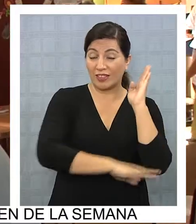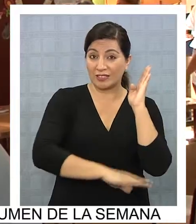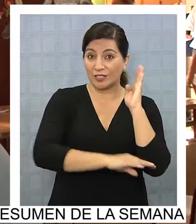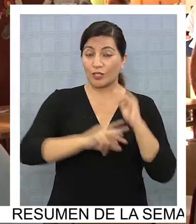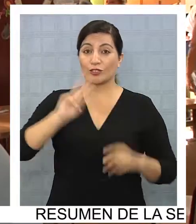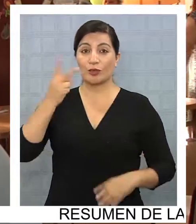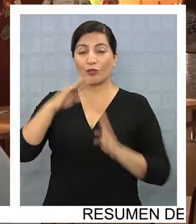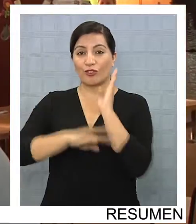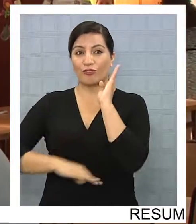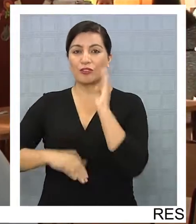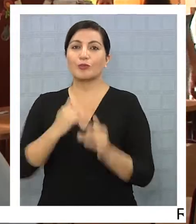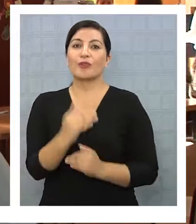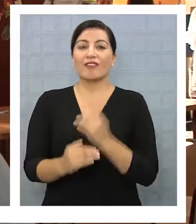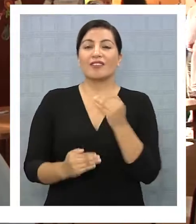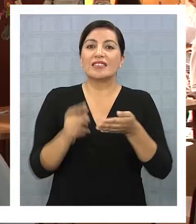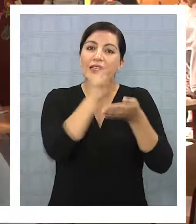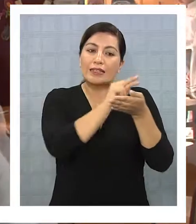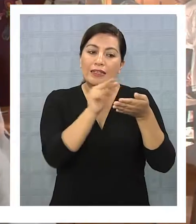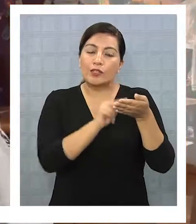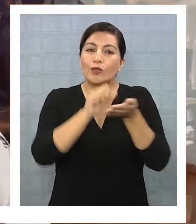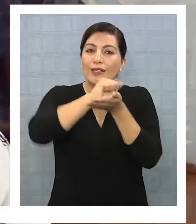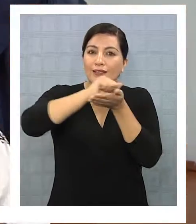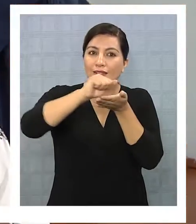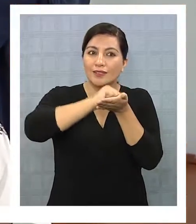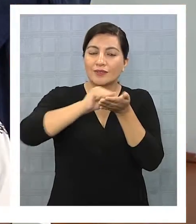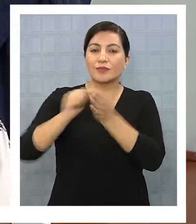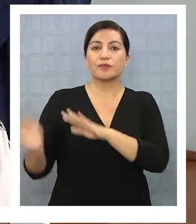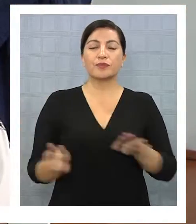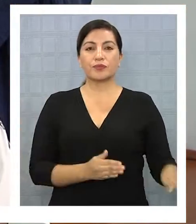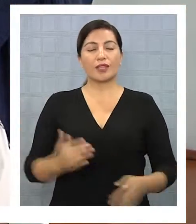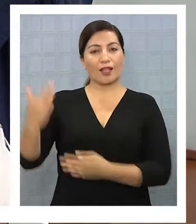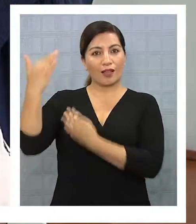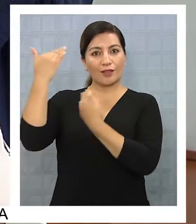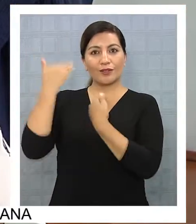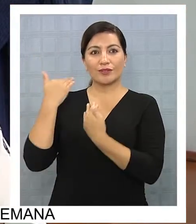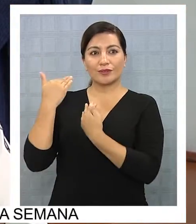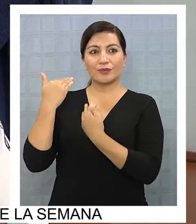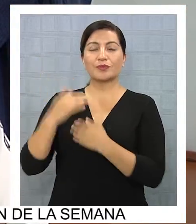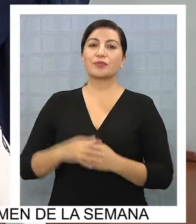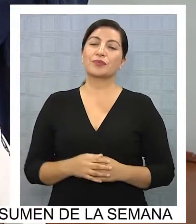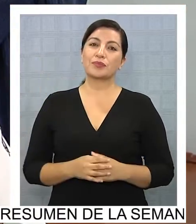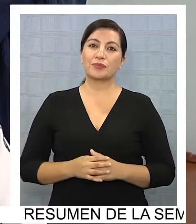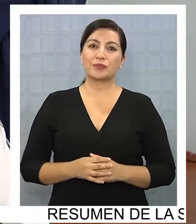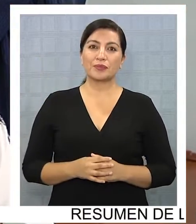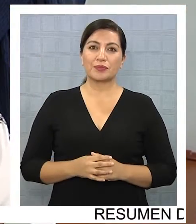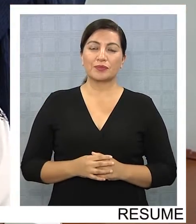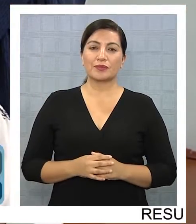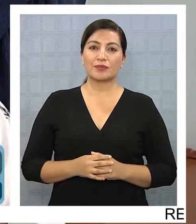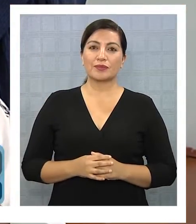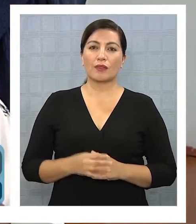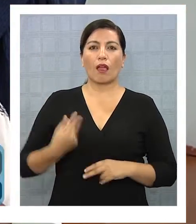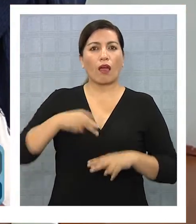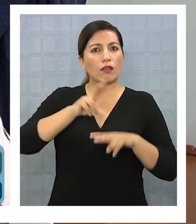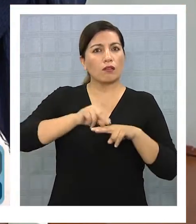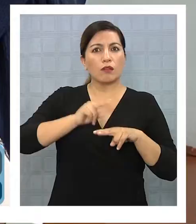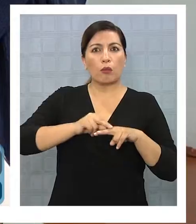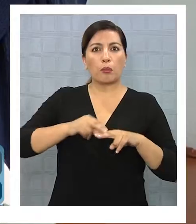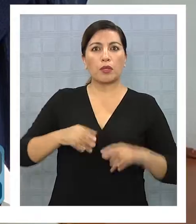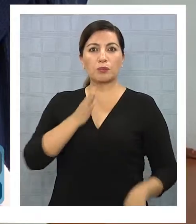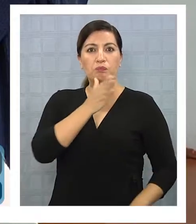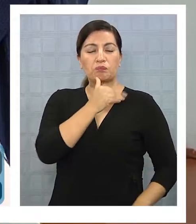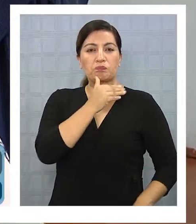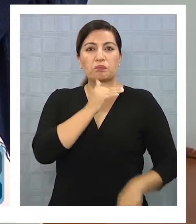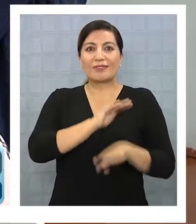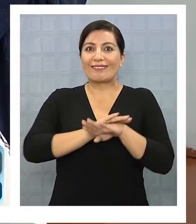para avanzar en la lectura y en la escritura. Es una ayuda que antiguamente no se daba,